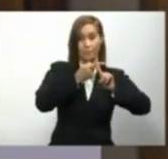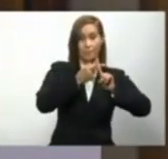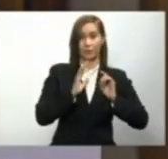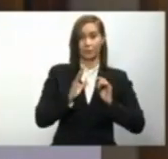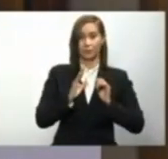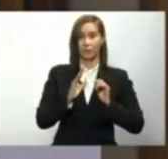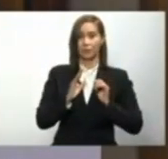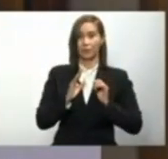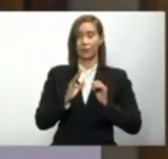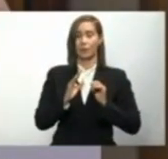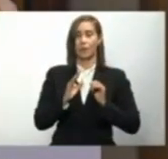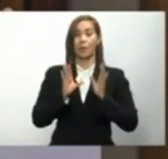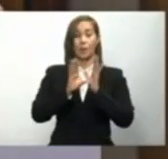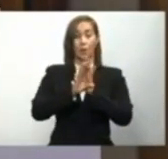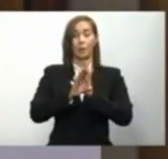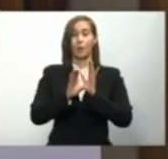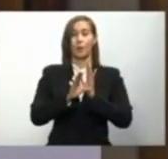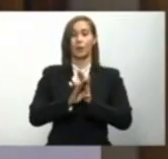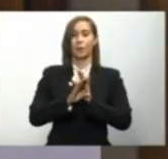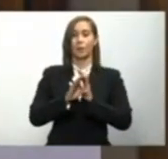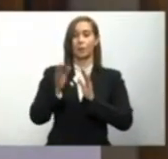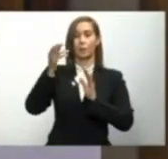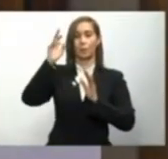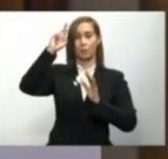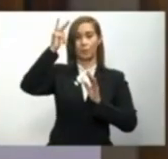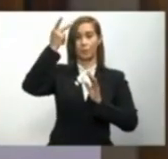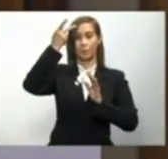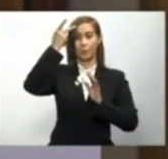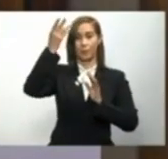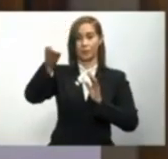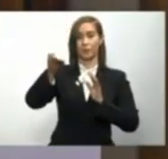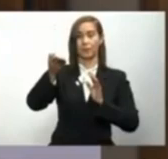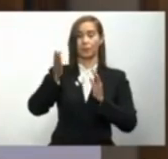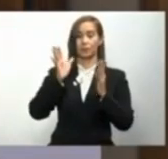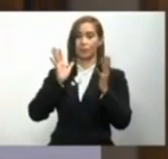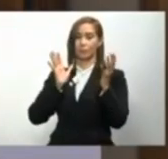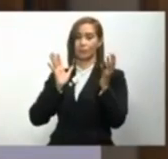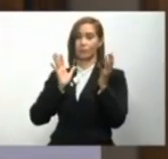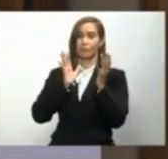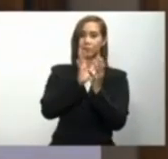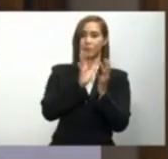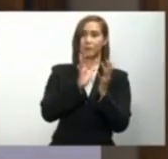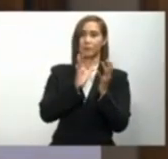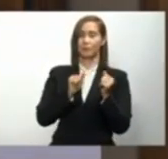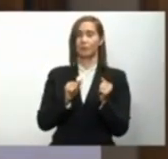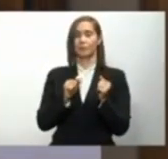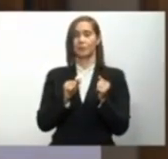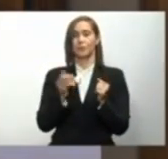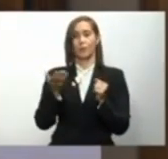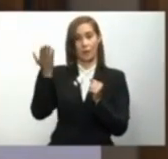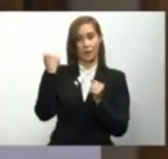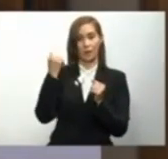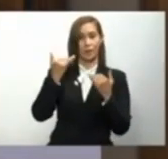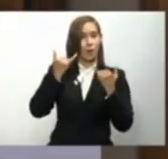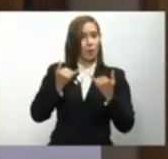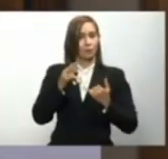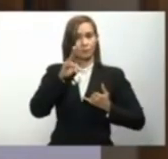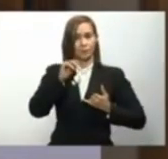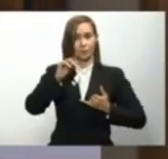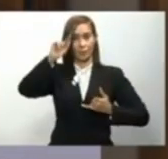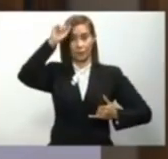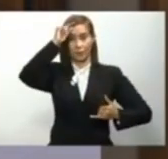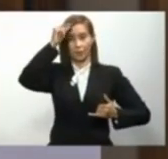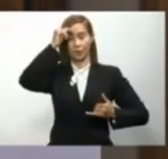la oposición que se opuso a la firma del pacto hoy es gobierno. Y el gobierno expresó su voluntad de que